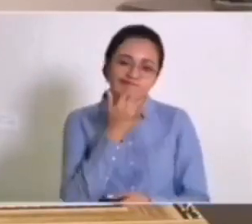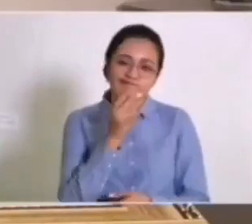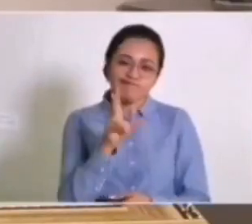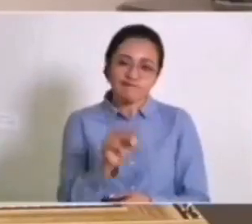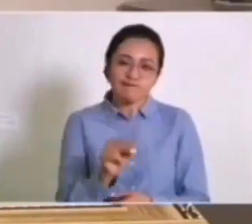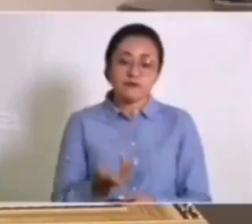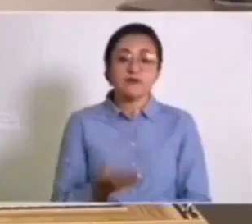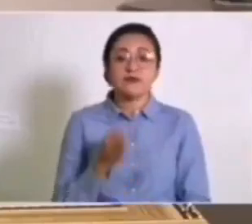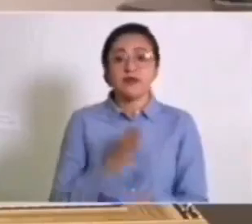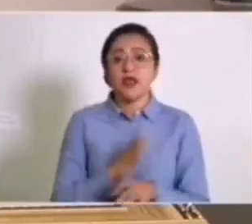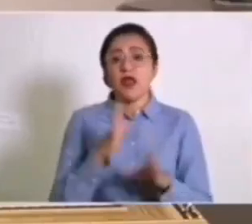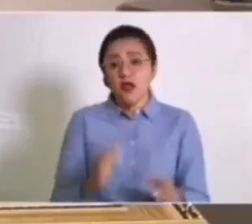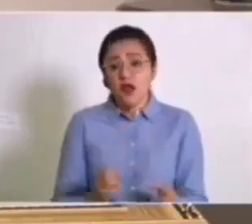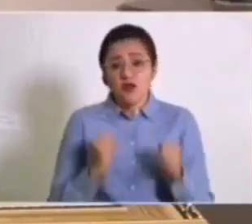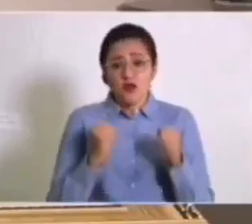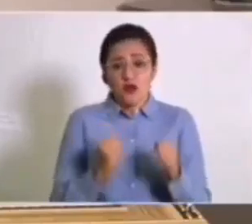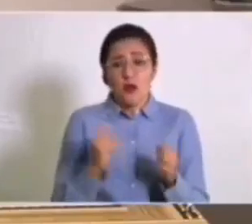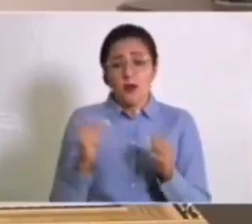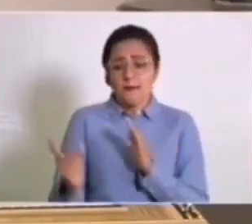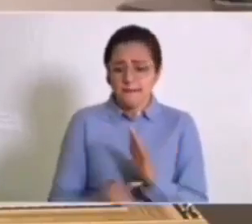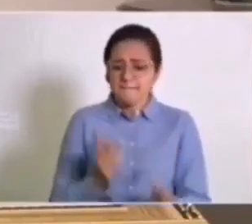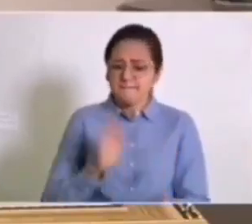Y tenemos que reforzar nuestras medidas.